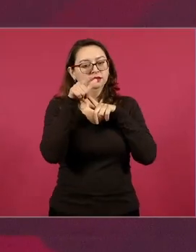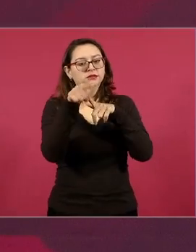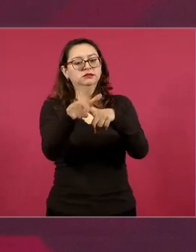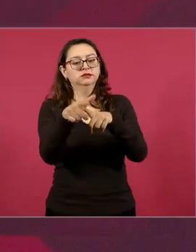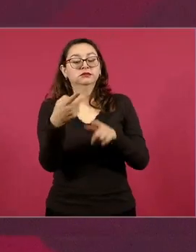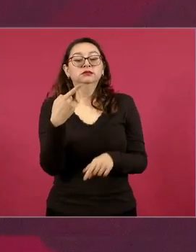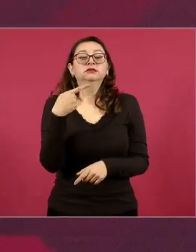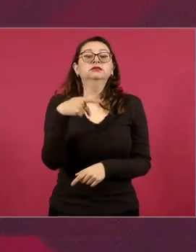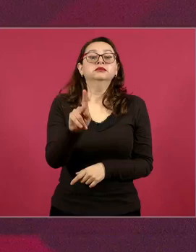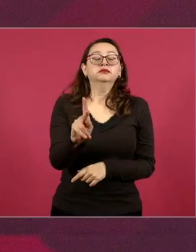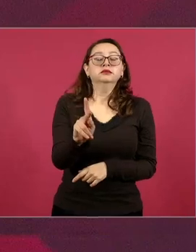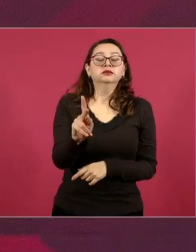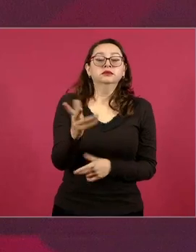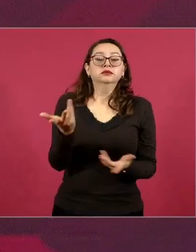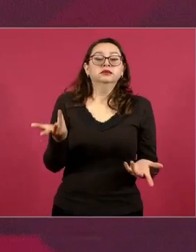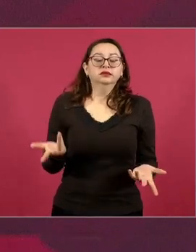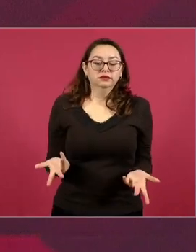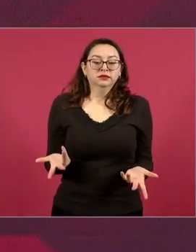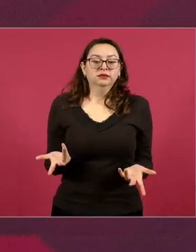seguir